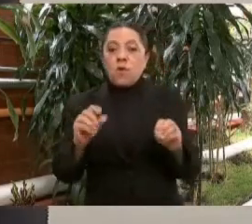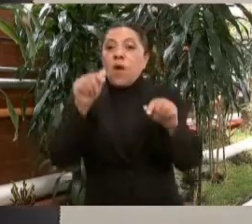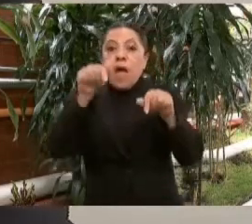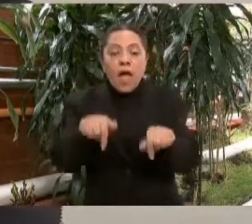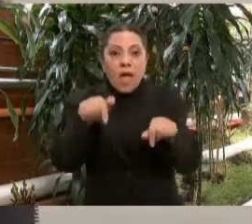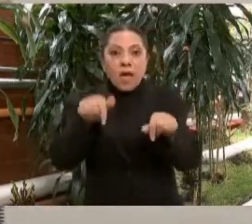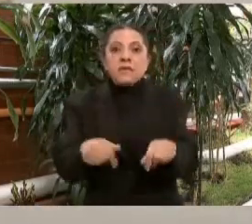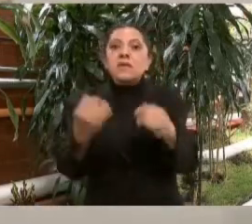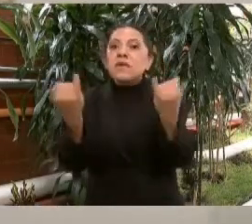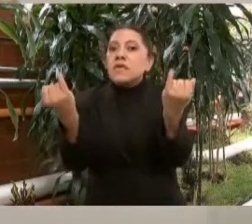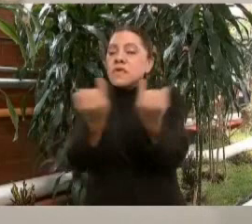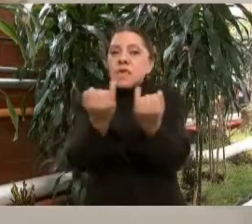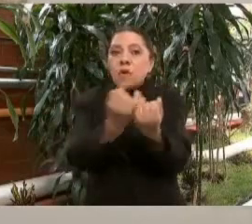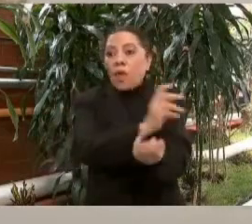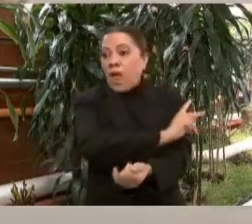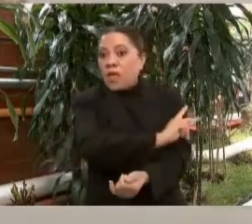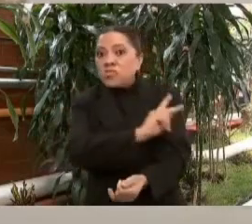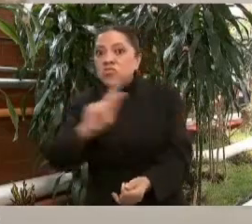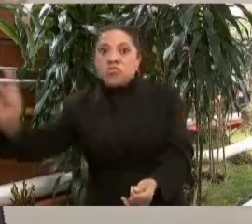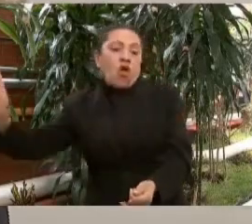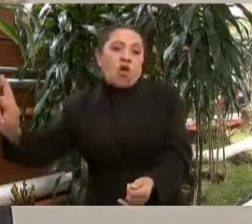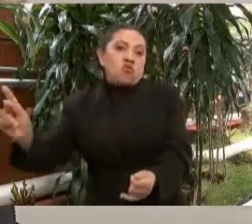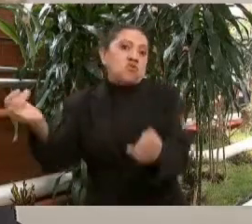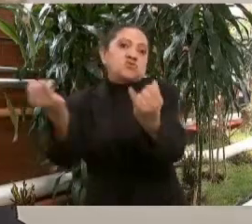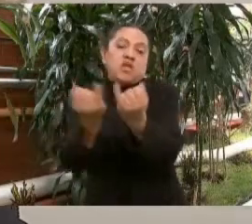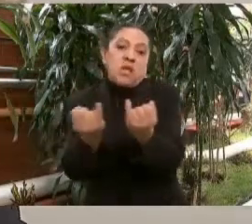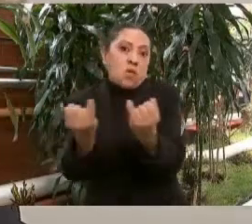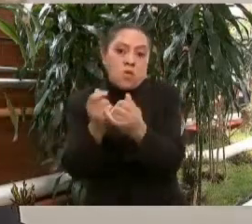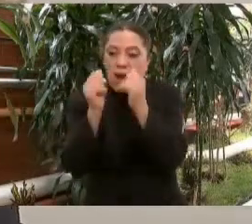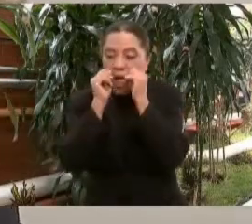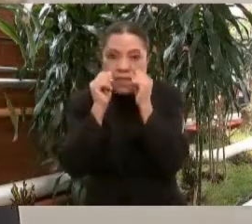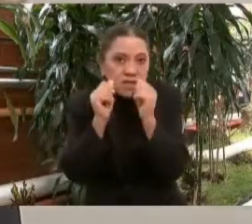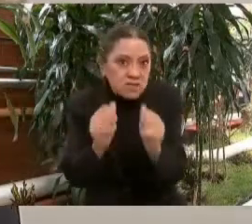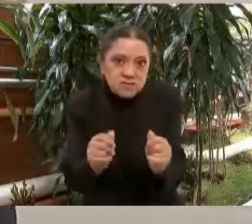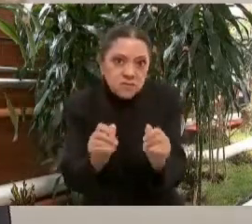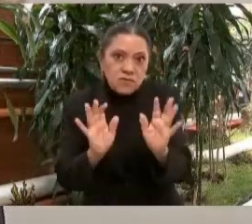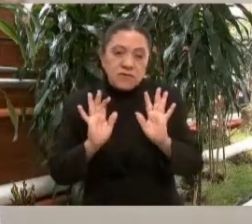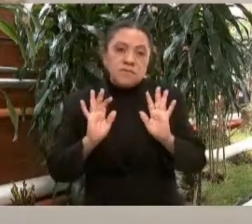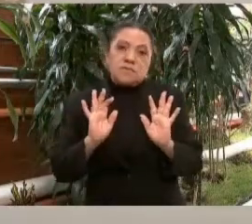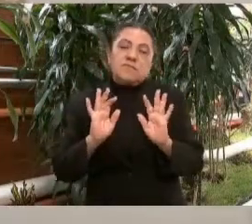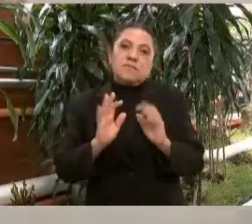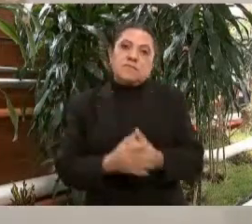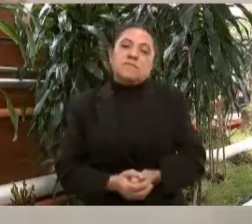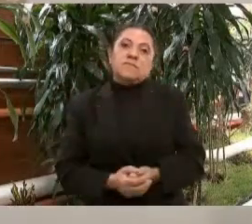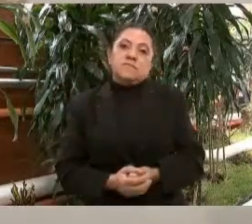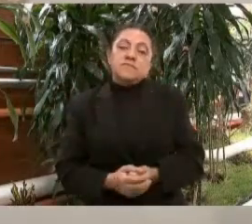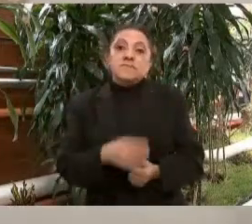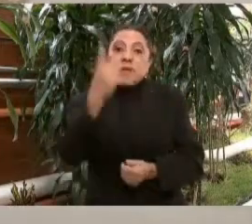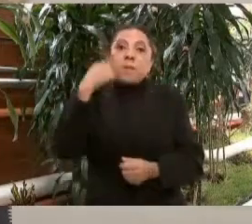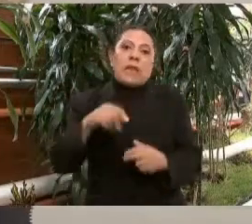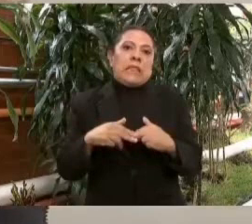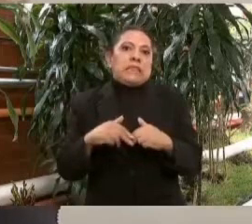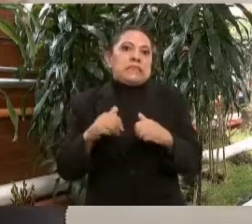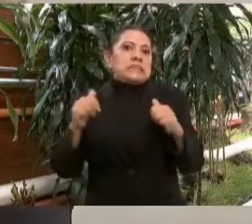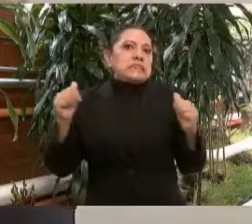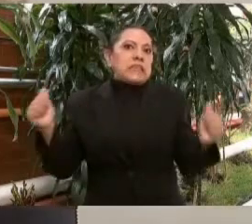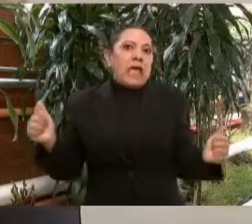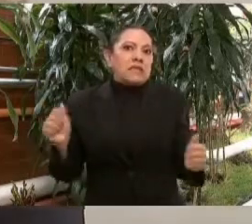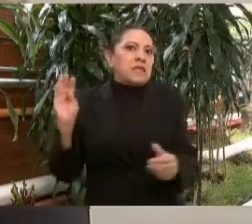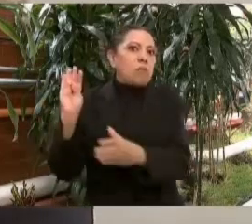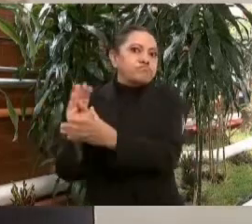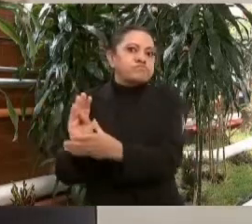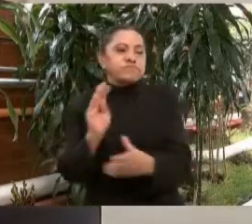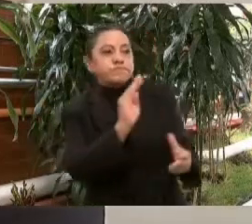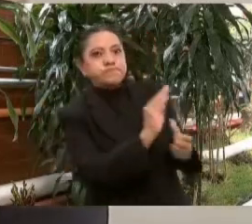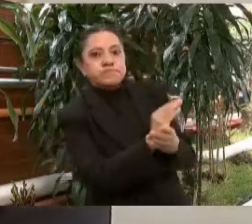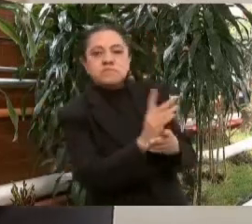hemos garantizado a todos la atención y estamos pendientes para que nadie se quede sin la oportunidad